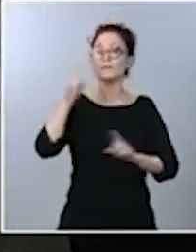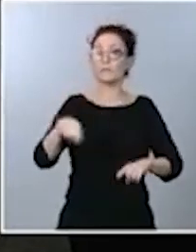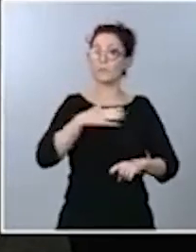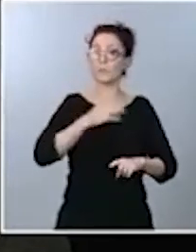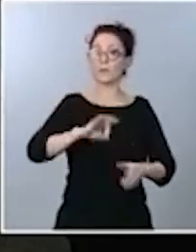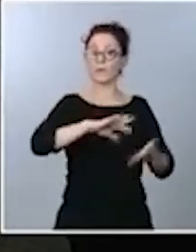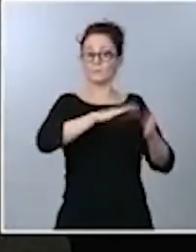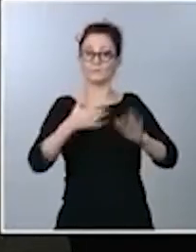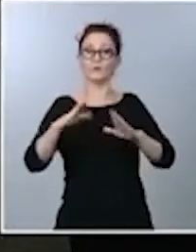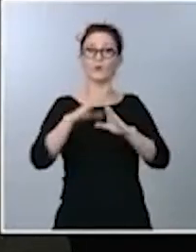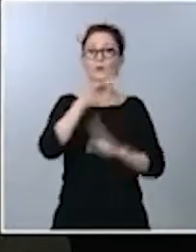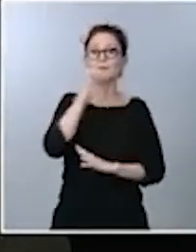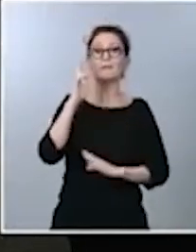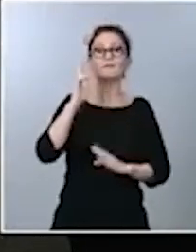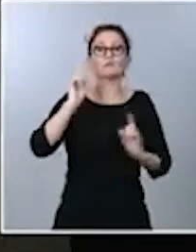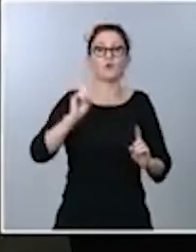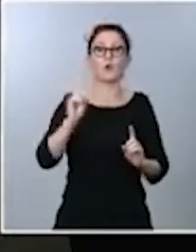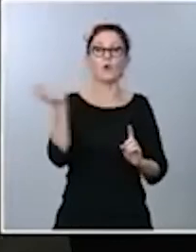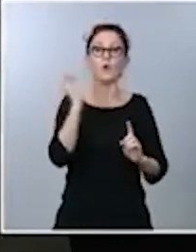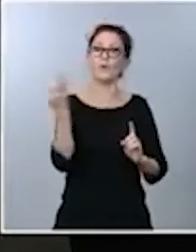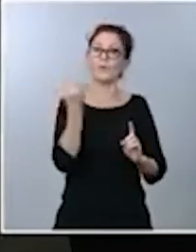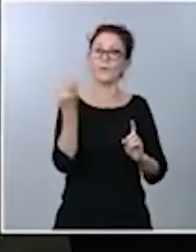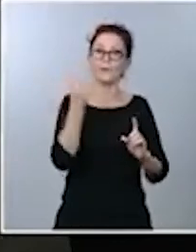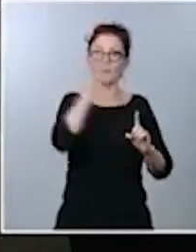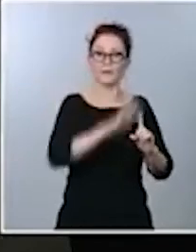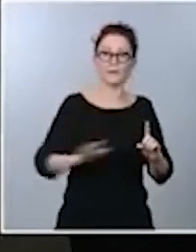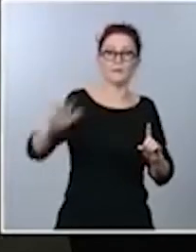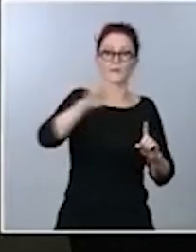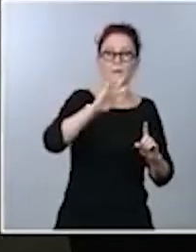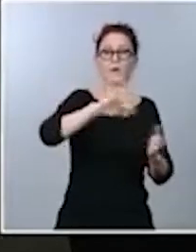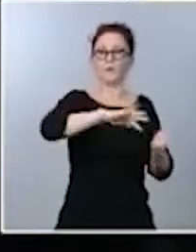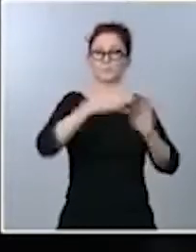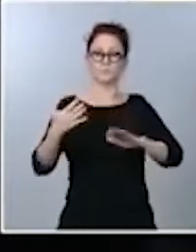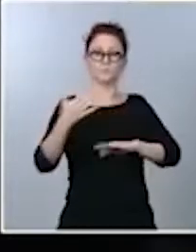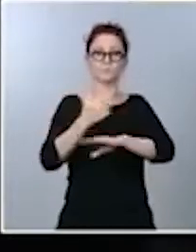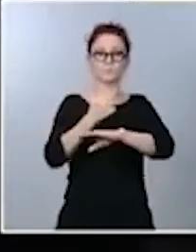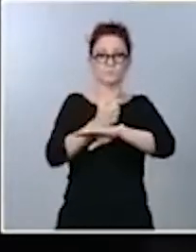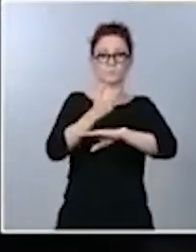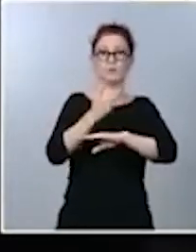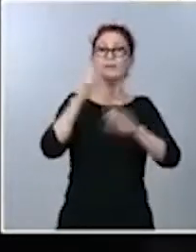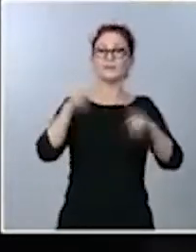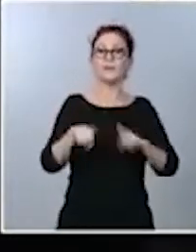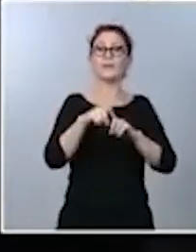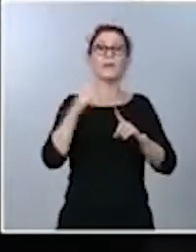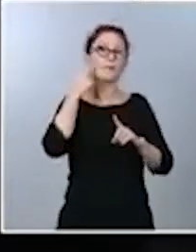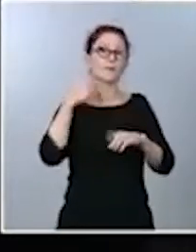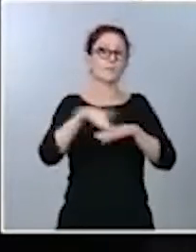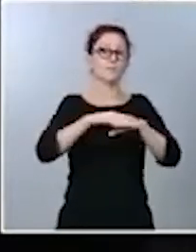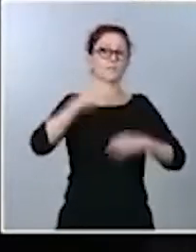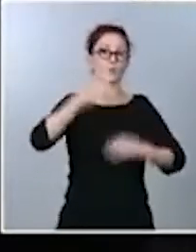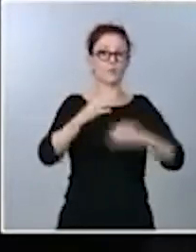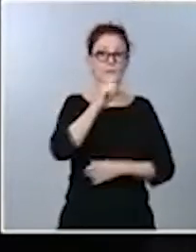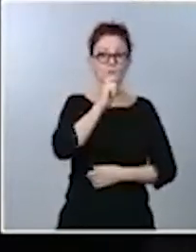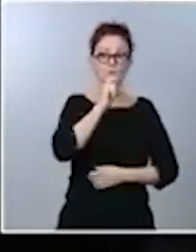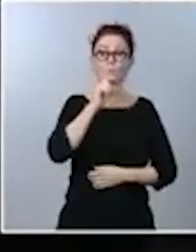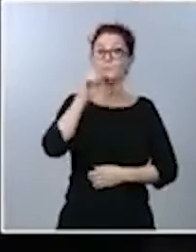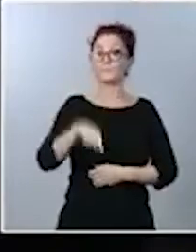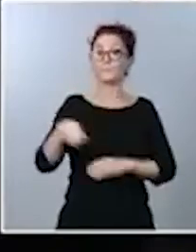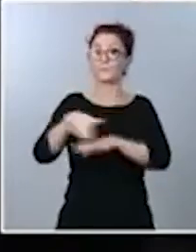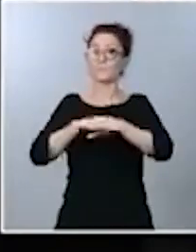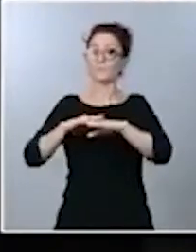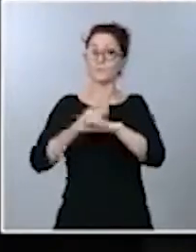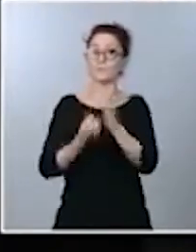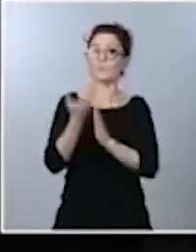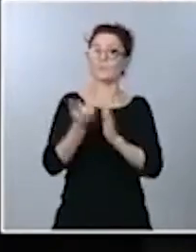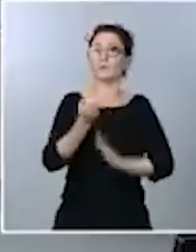Comunidad de Madrid o habría que hacerlo a nivel nacional y bajo qué fórmula jurídica. Para la ministra portavoz, dos cuestiones. Una, ¿qué le